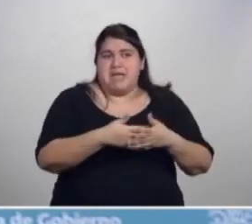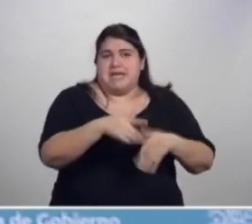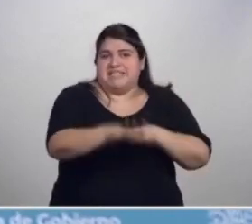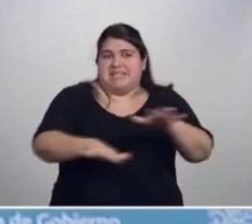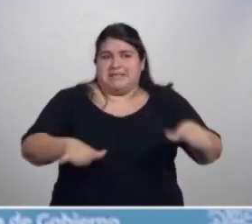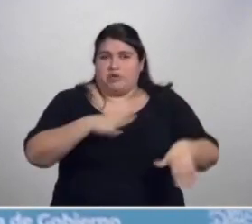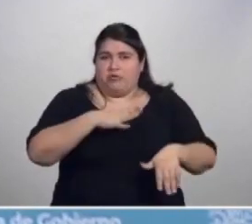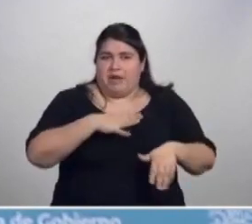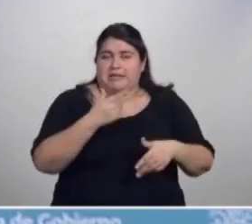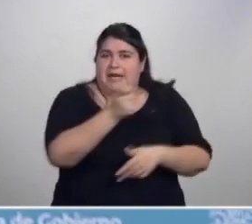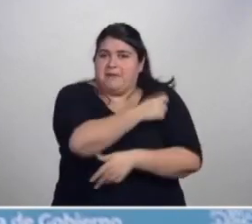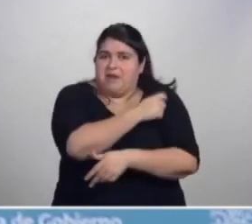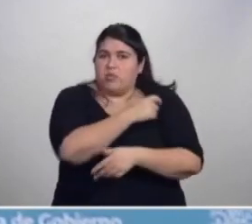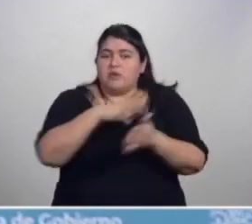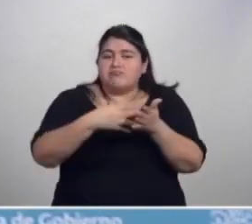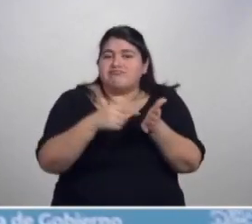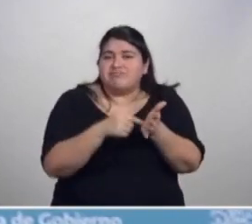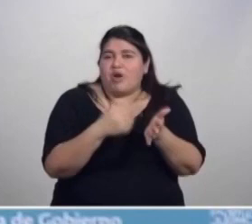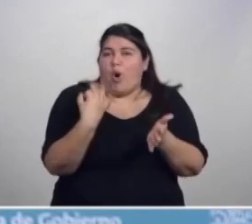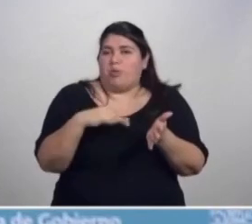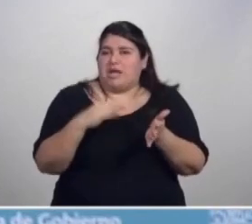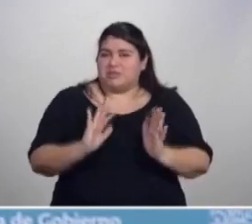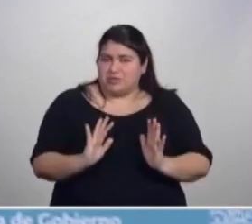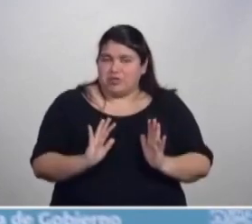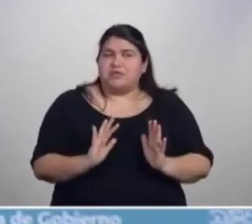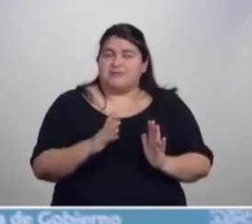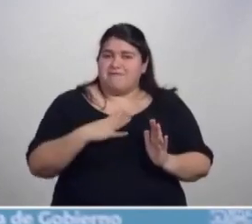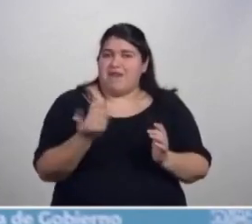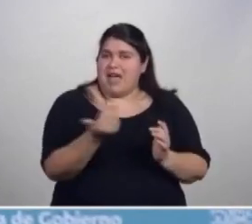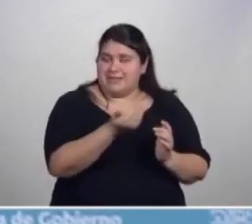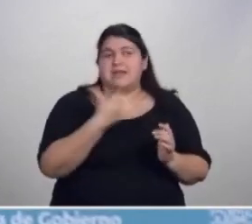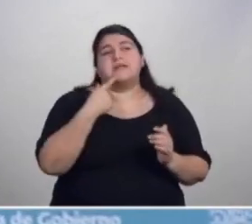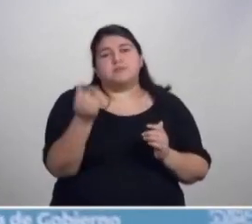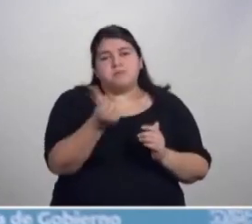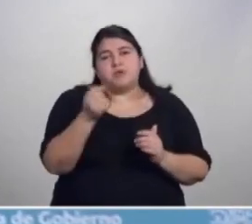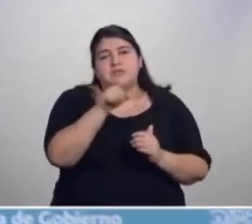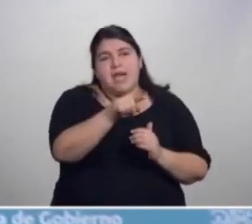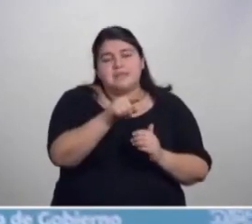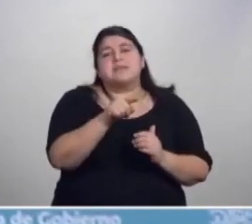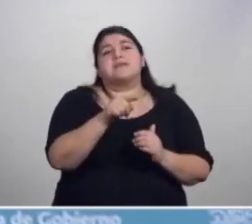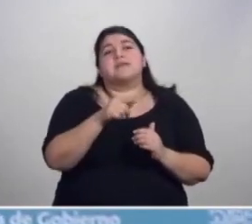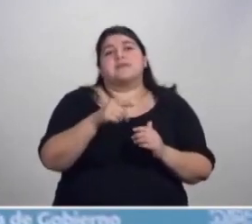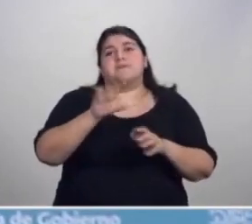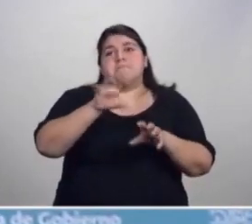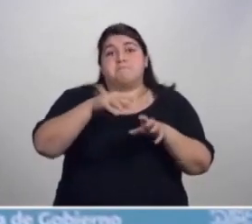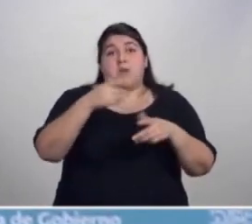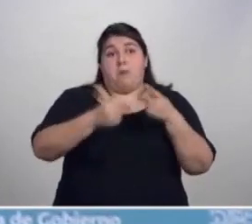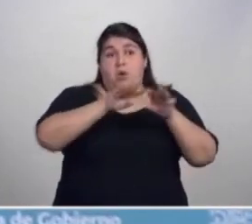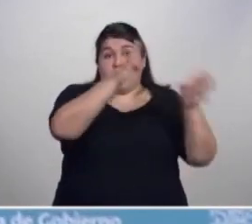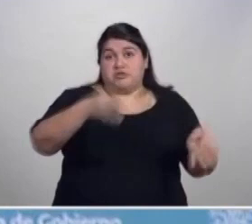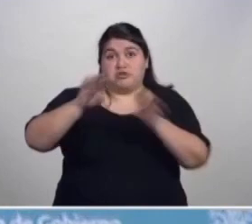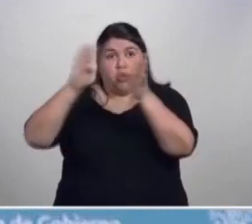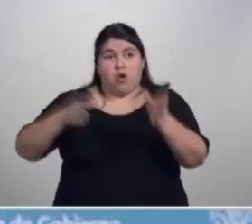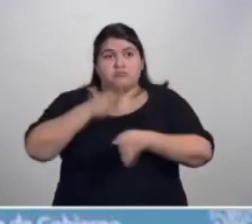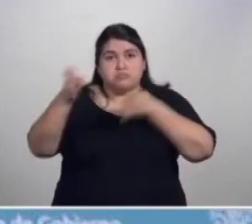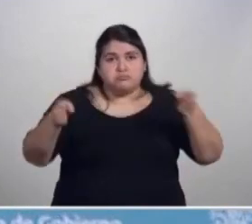necesitamos reforzarlo. Por eso también mandar a que se vacunen a donde están las demás vacunas y de esa manera